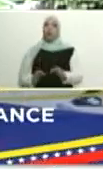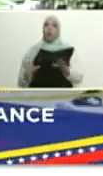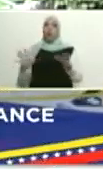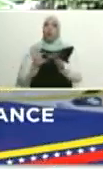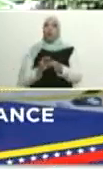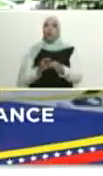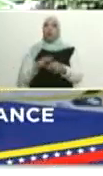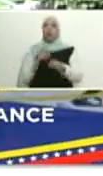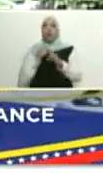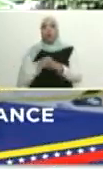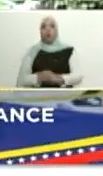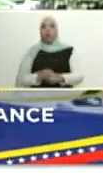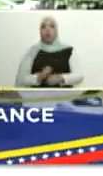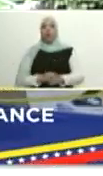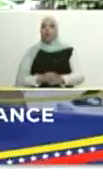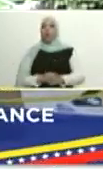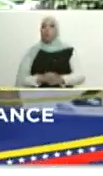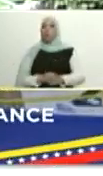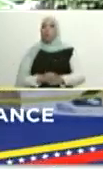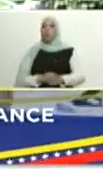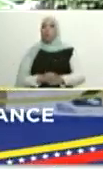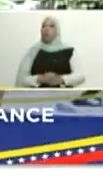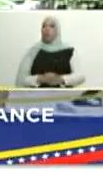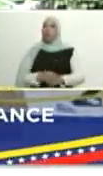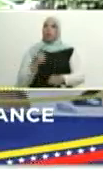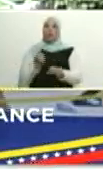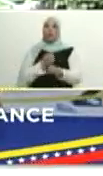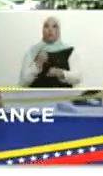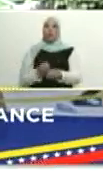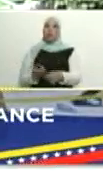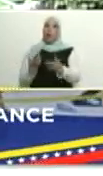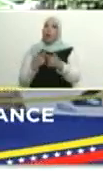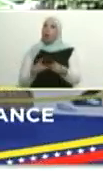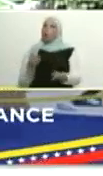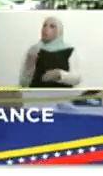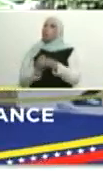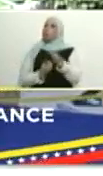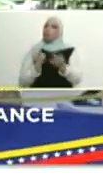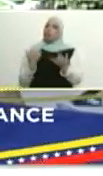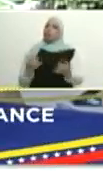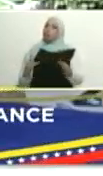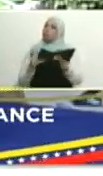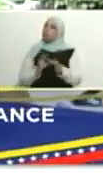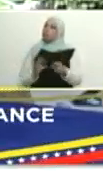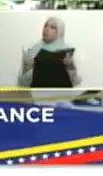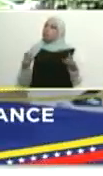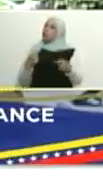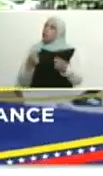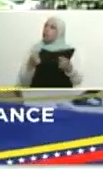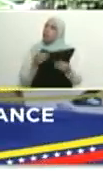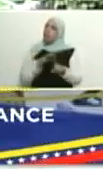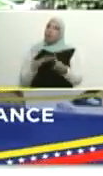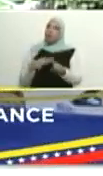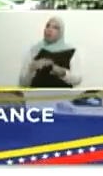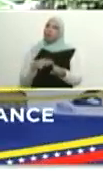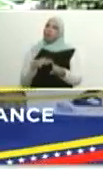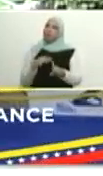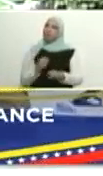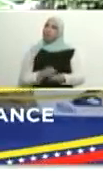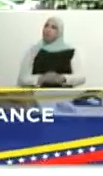unido a un empeño, construir una nueva economía, una nueva economía, diversificada.